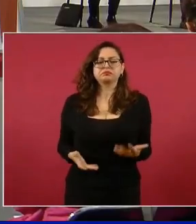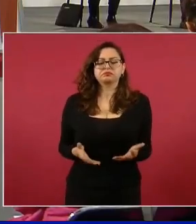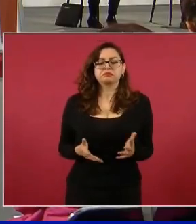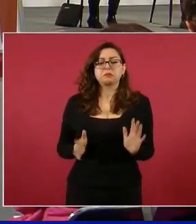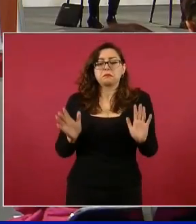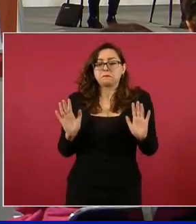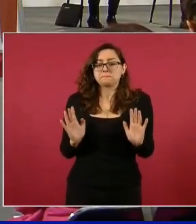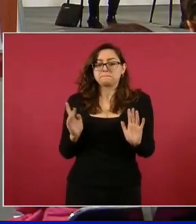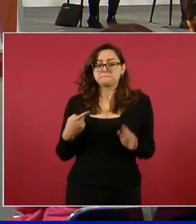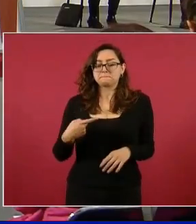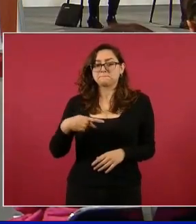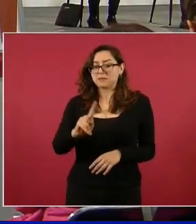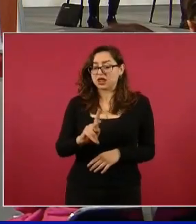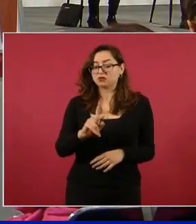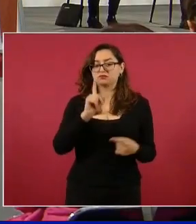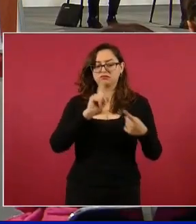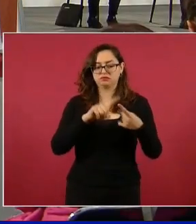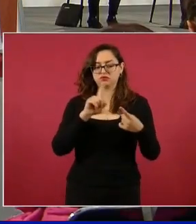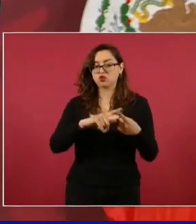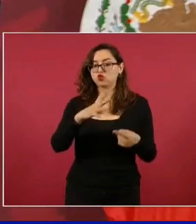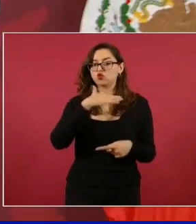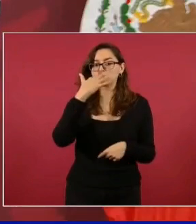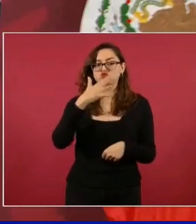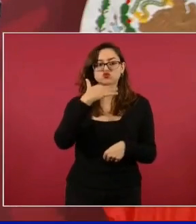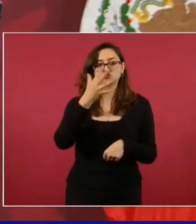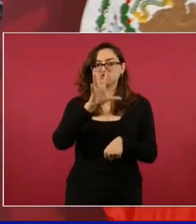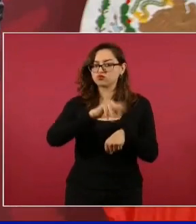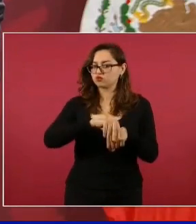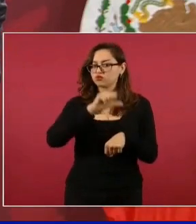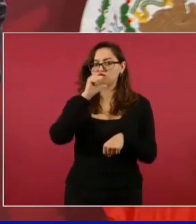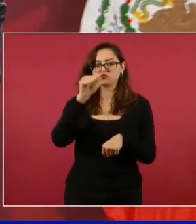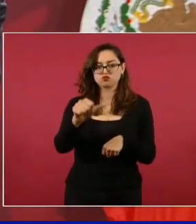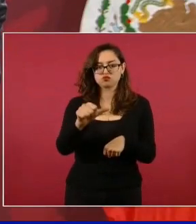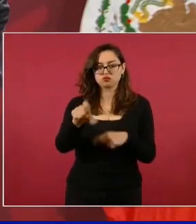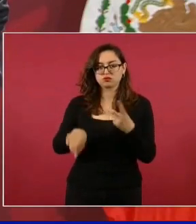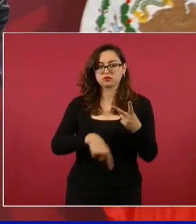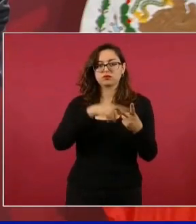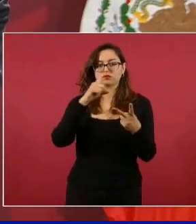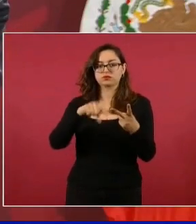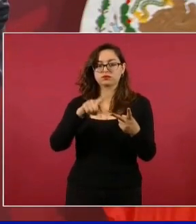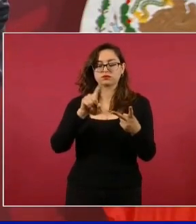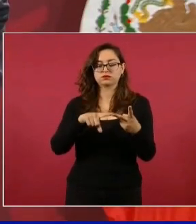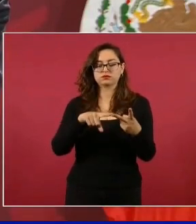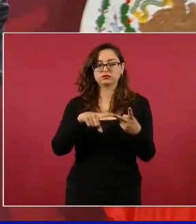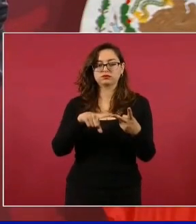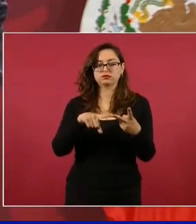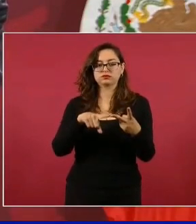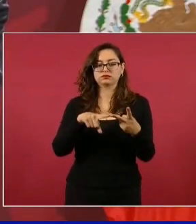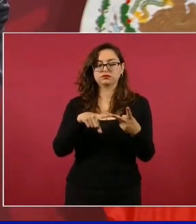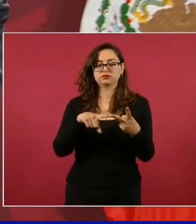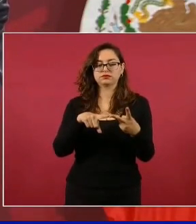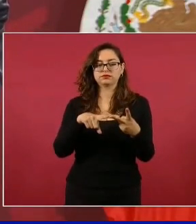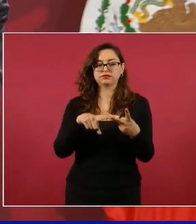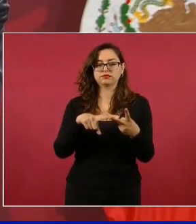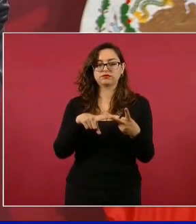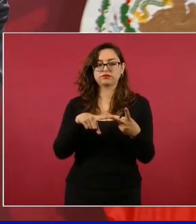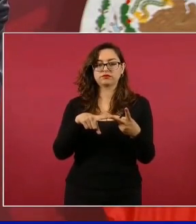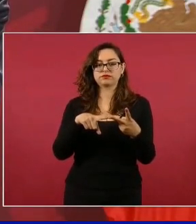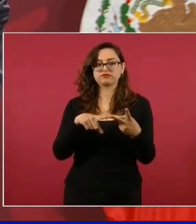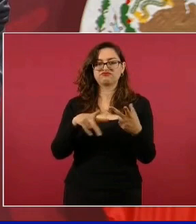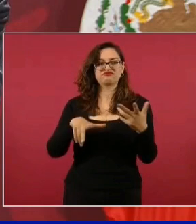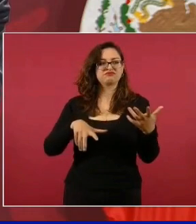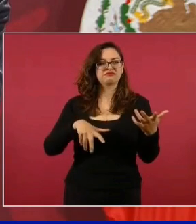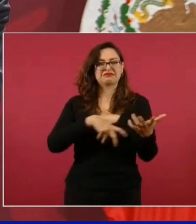vamos a permitir la corrupción, ni vamos a permitir el que continúe el